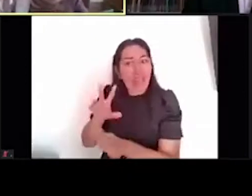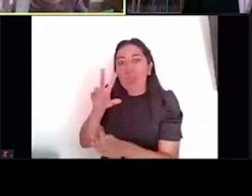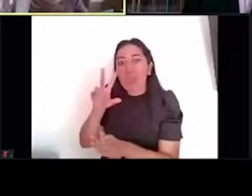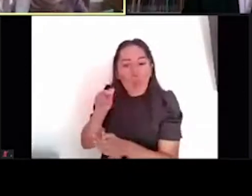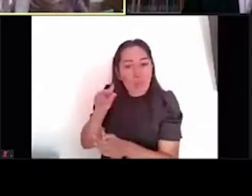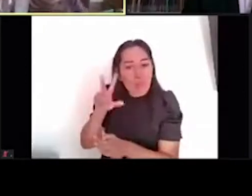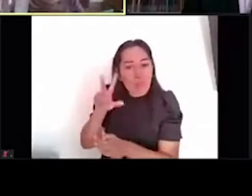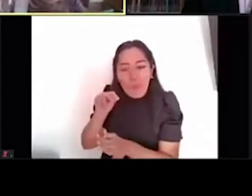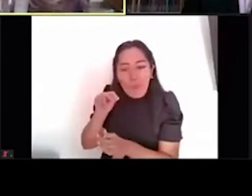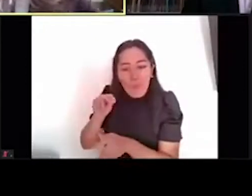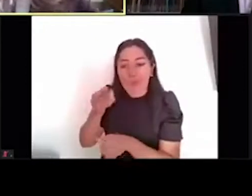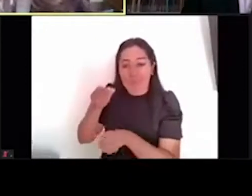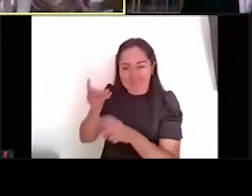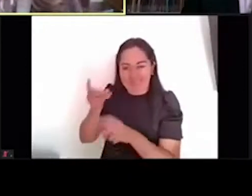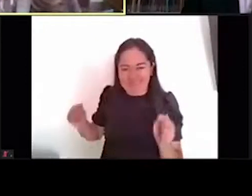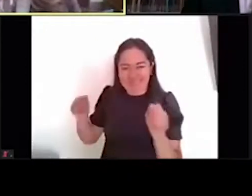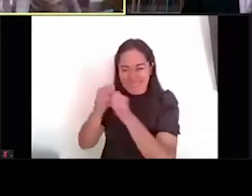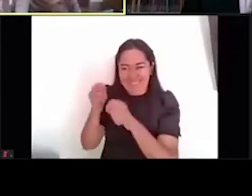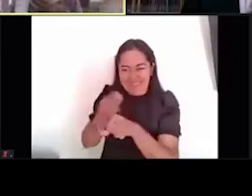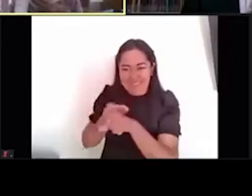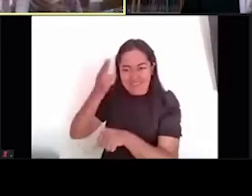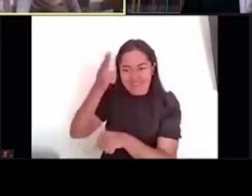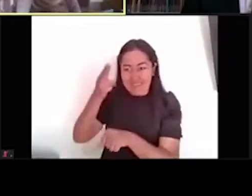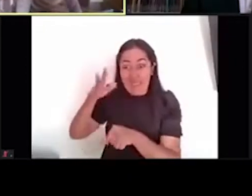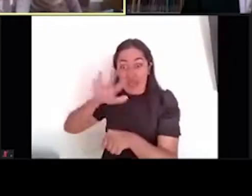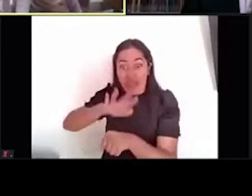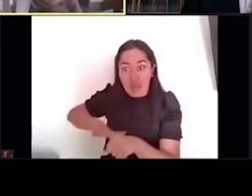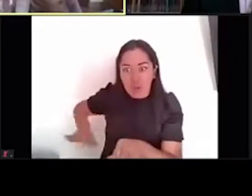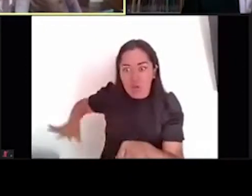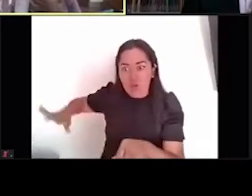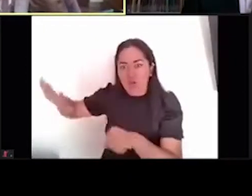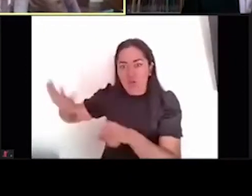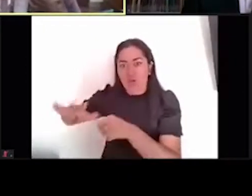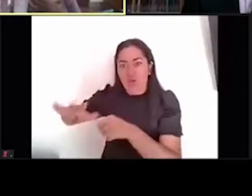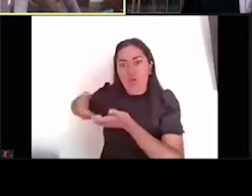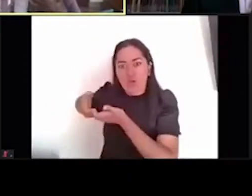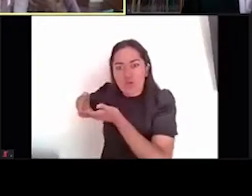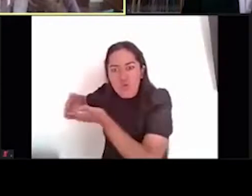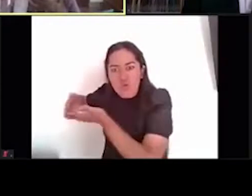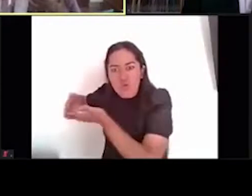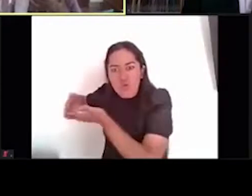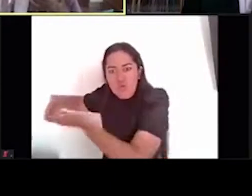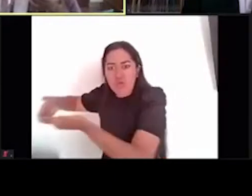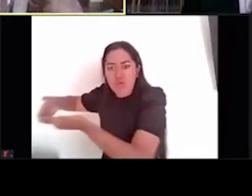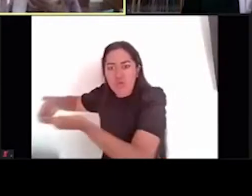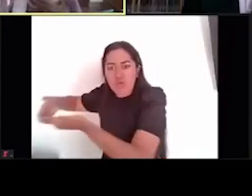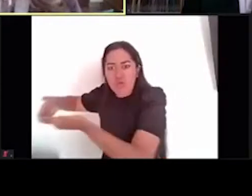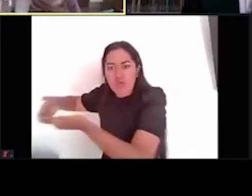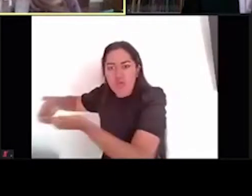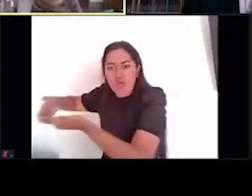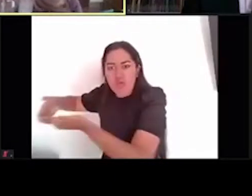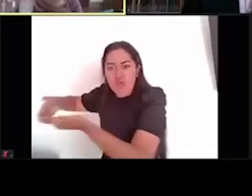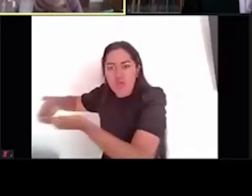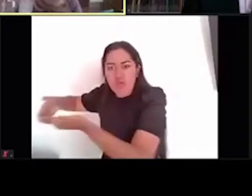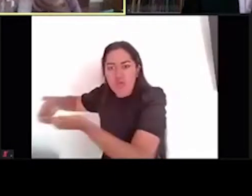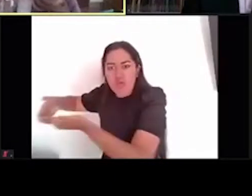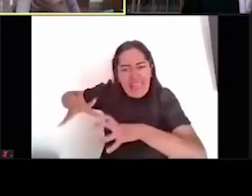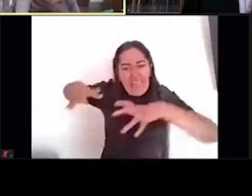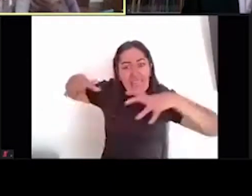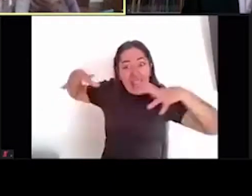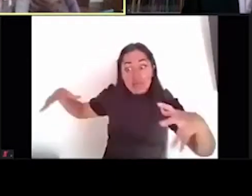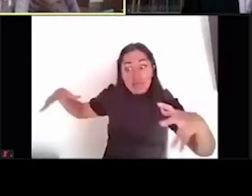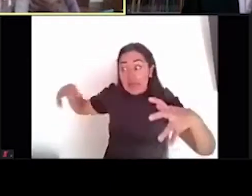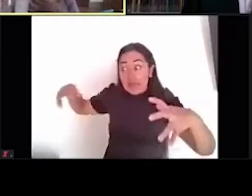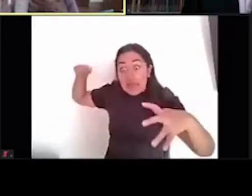del, el recinto sagrado implica muchas calles que son propiedades privadas, un poco fue lo que pasó